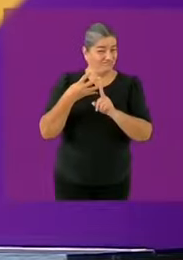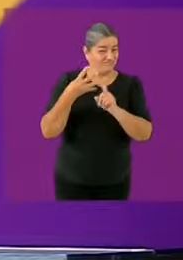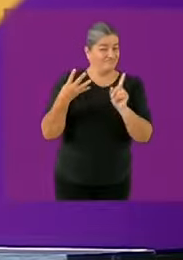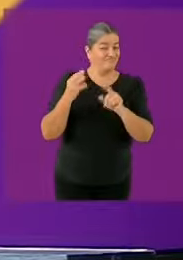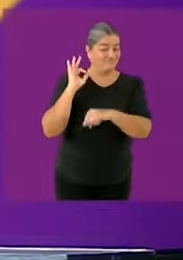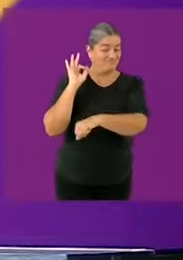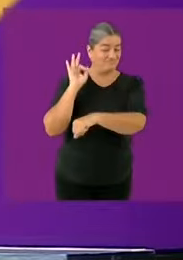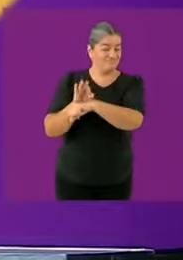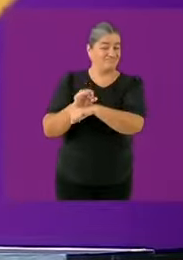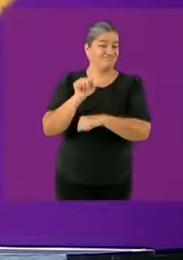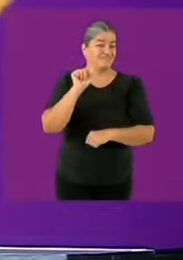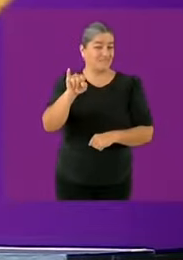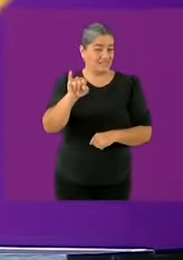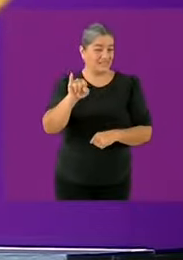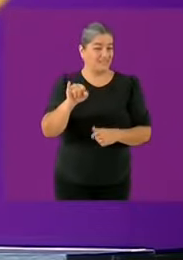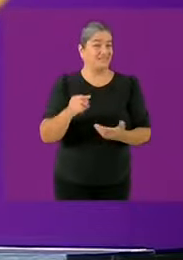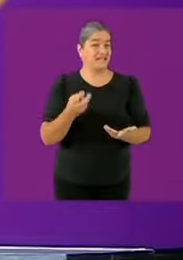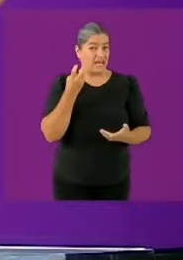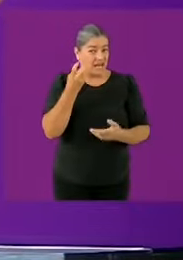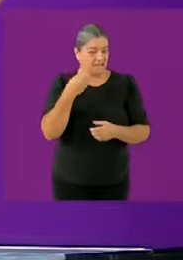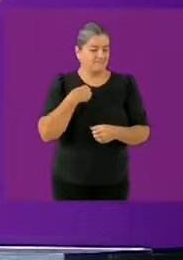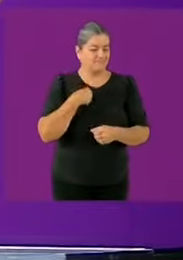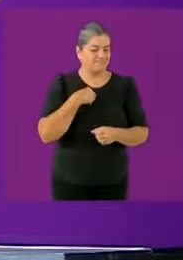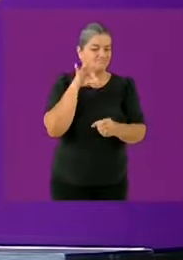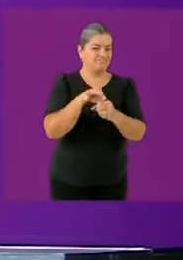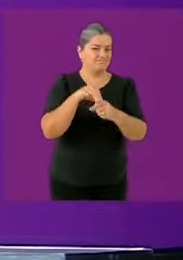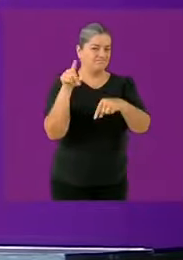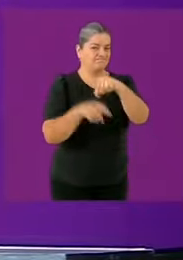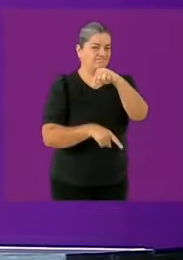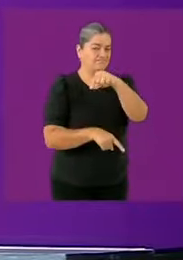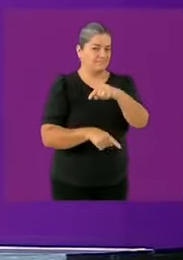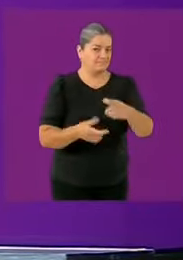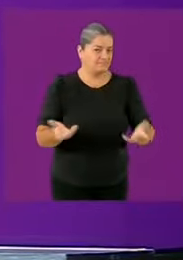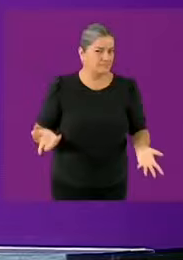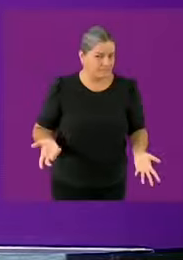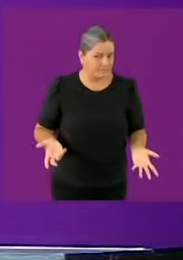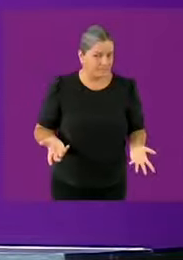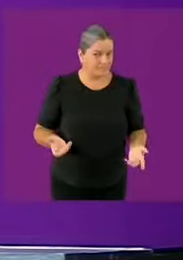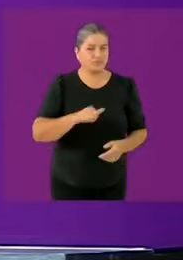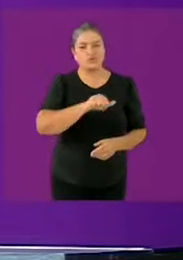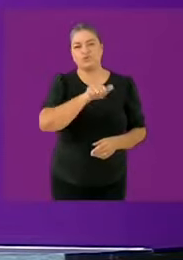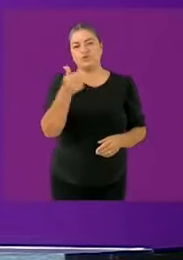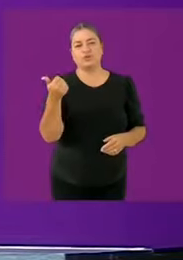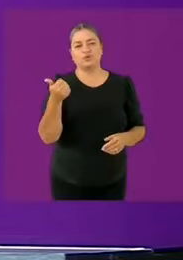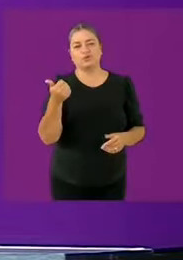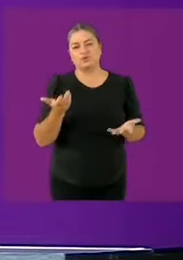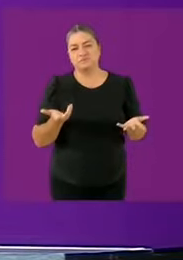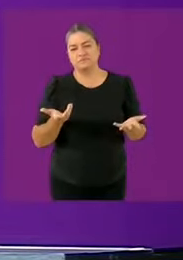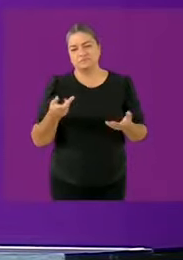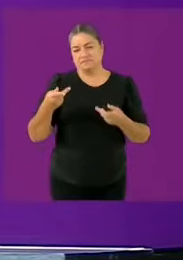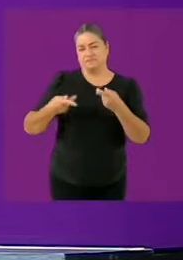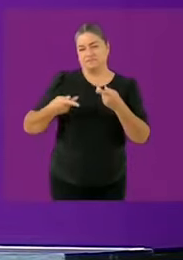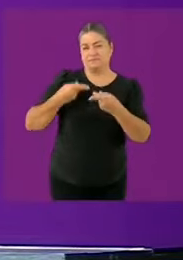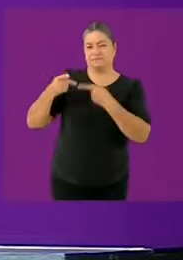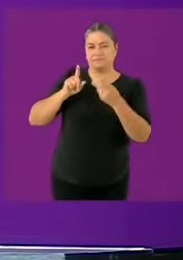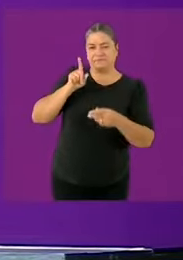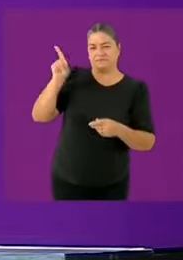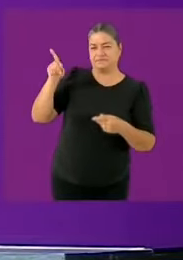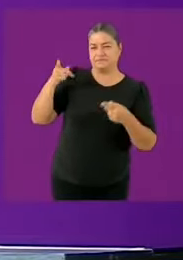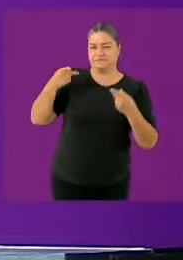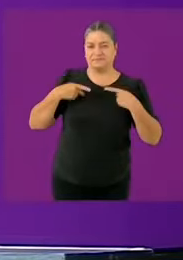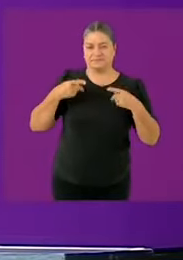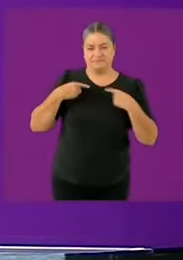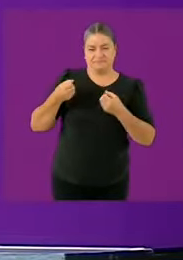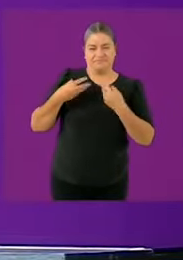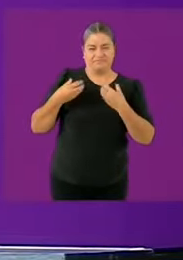por cierto muy mencionado en las preguntas que enviaron las personas entre las cosas que mencionaban